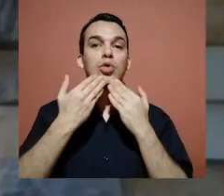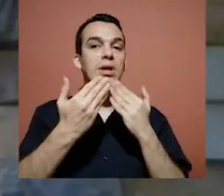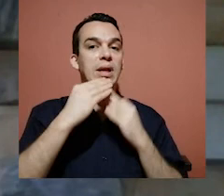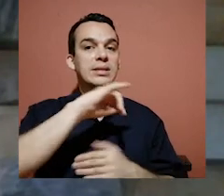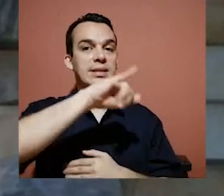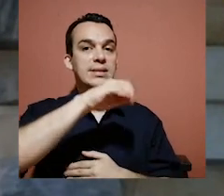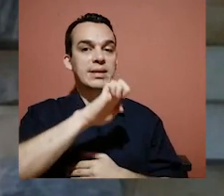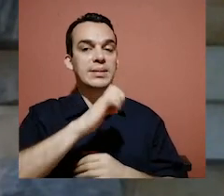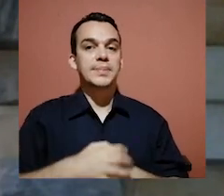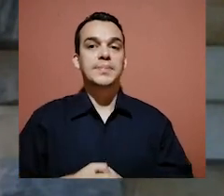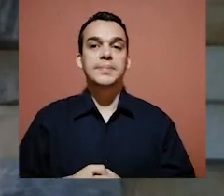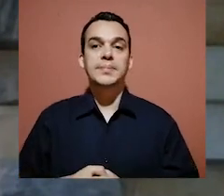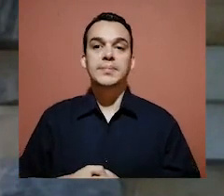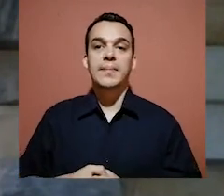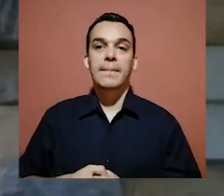Muchas gracias, Jenny.